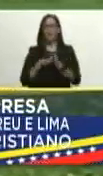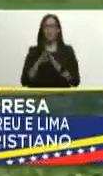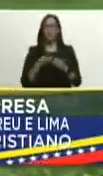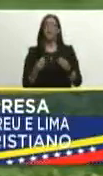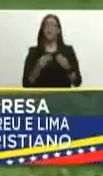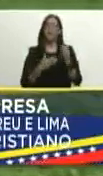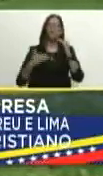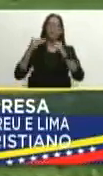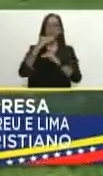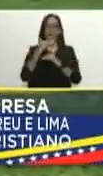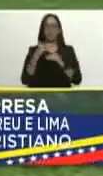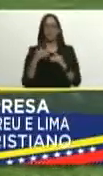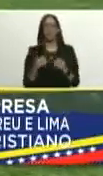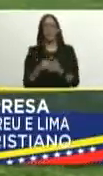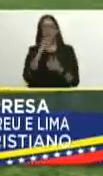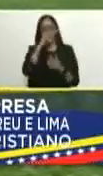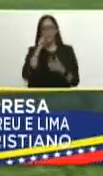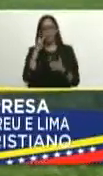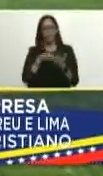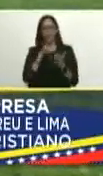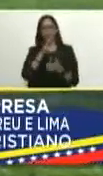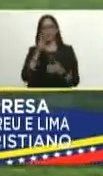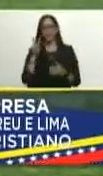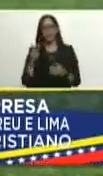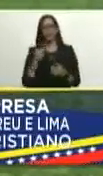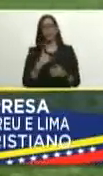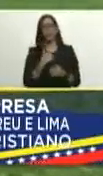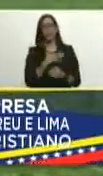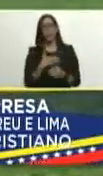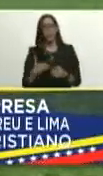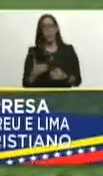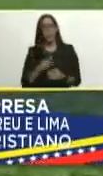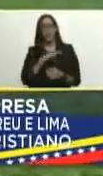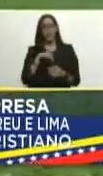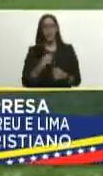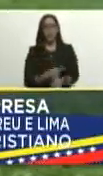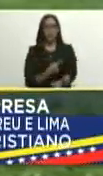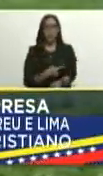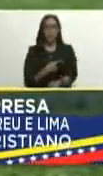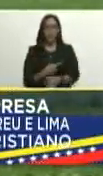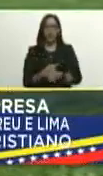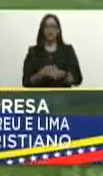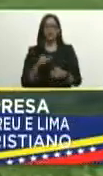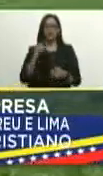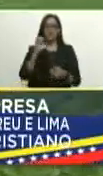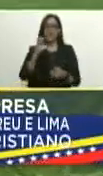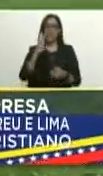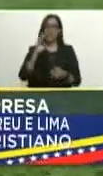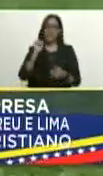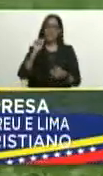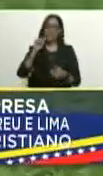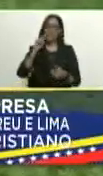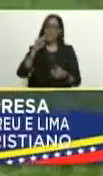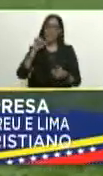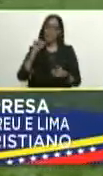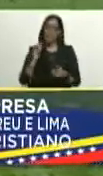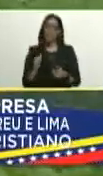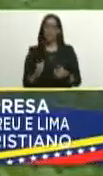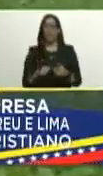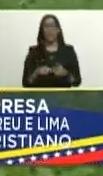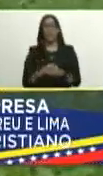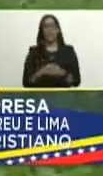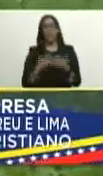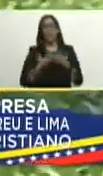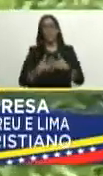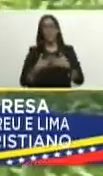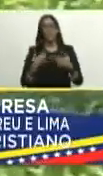logramos hacer en el año dos mil veintidós pero yo quisiera que nuestro hermano Sebastián García que está representando la empresa El Cristiano pueda